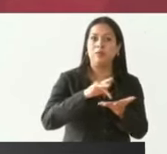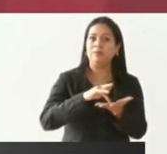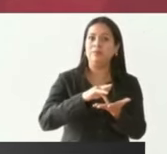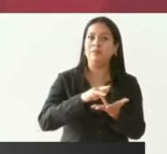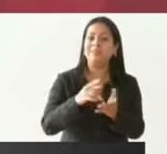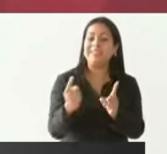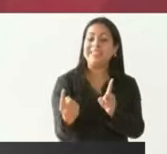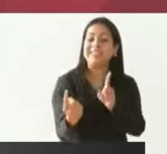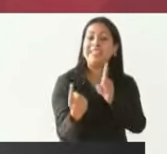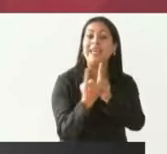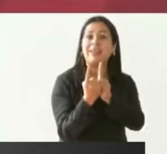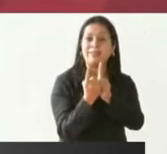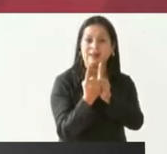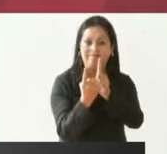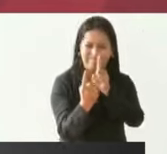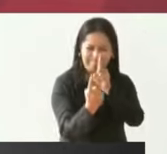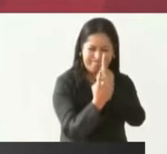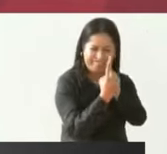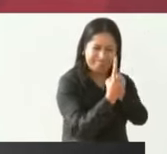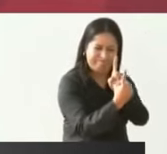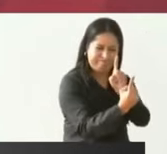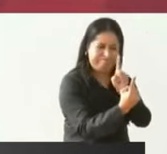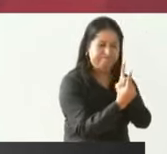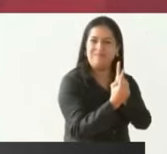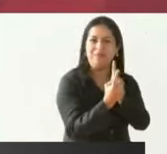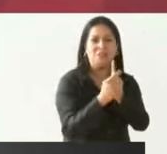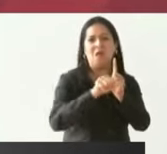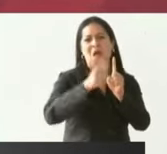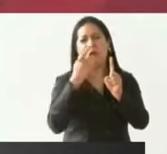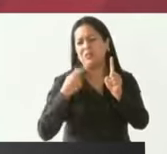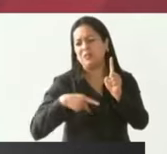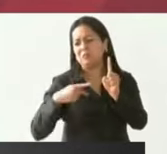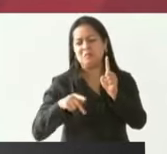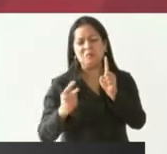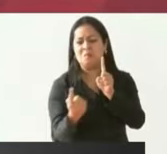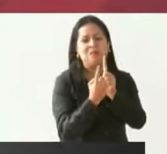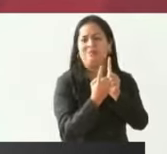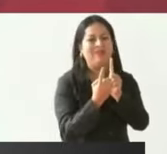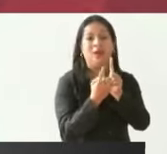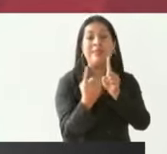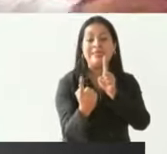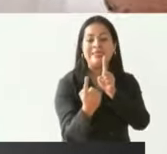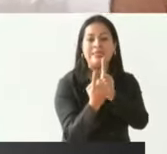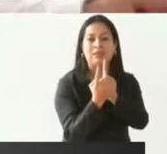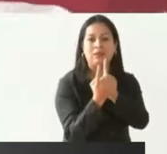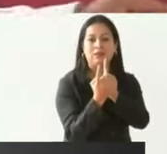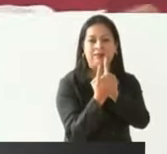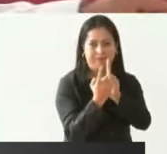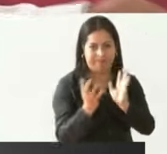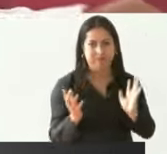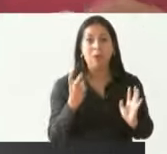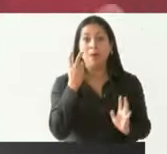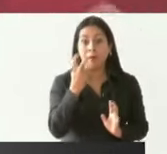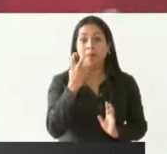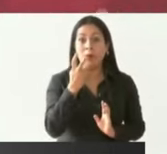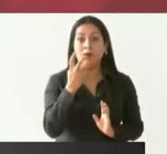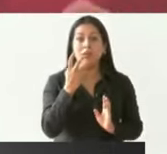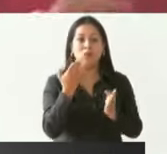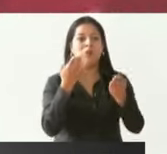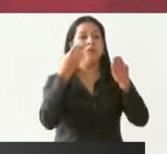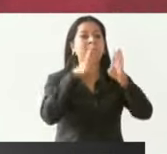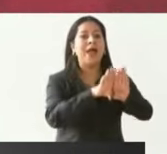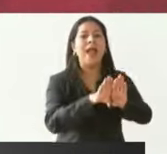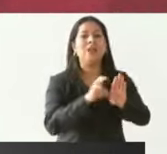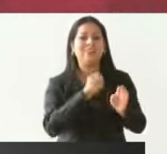directa, sin intermediario. por eso, las sucursales